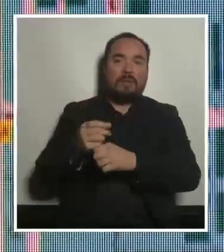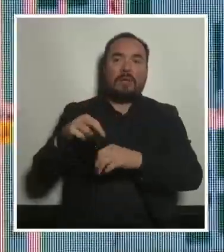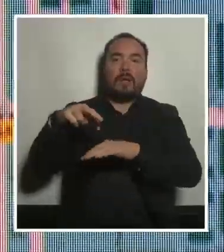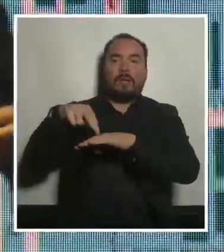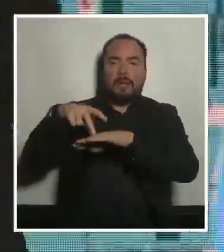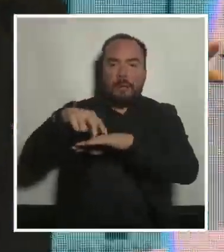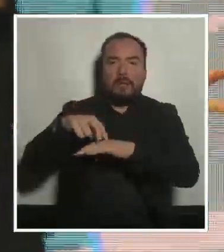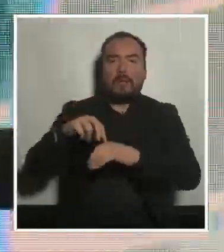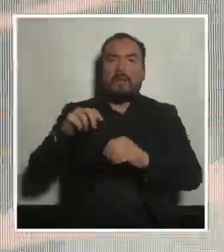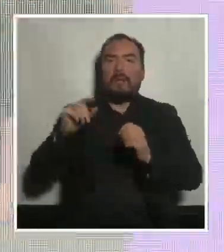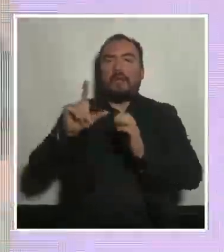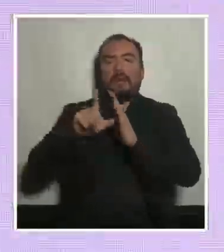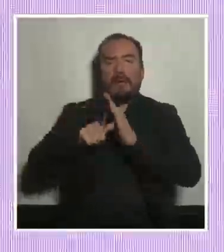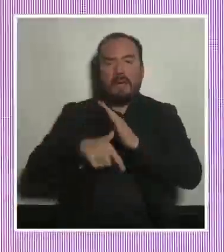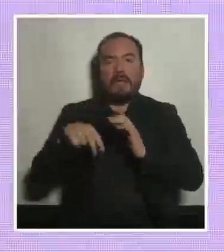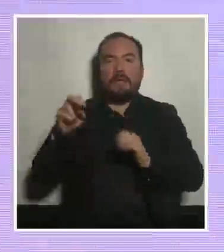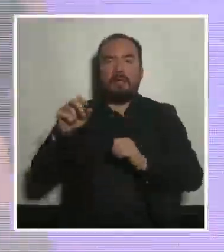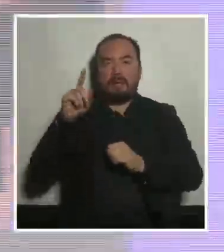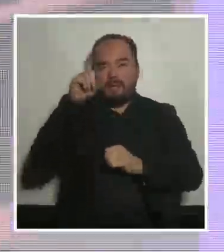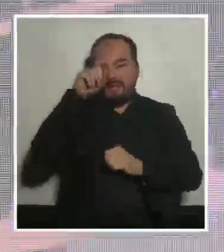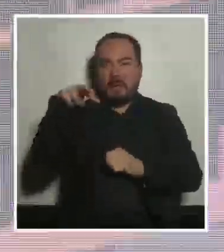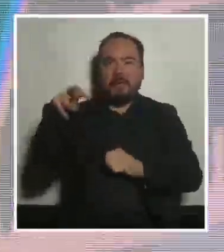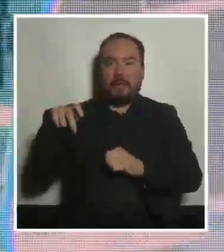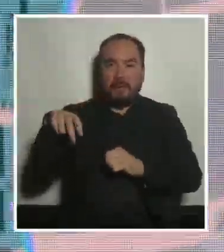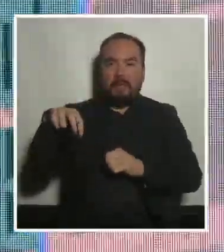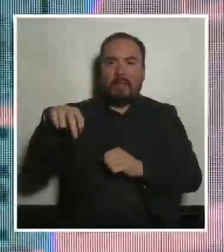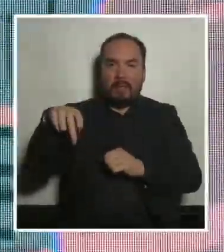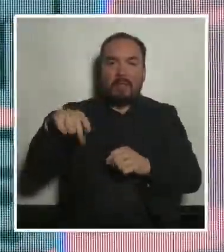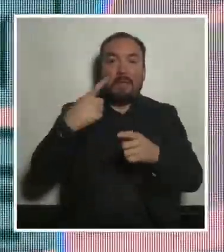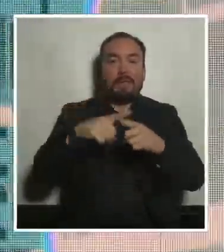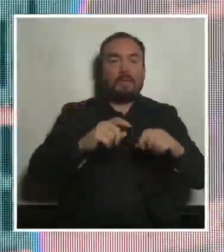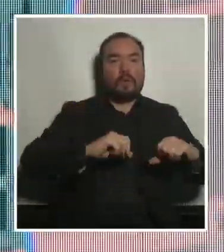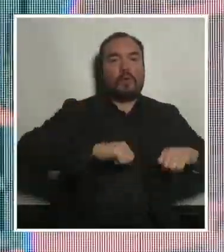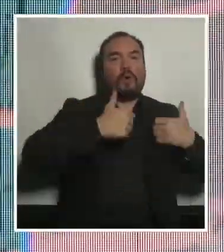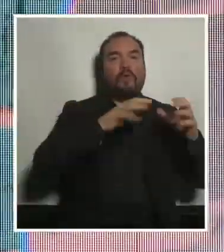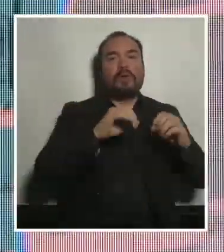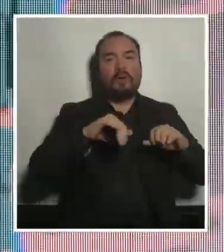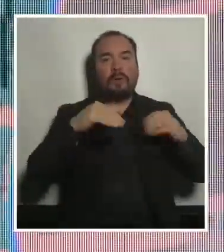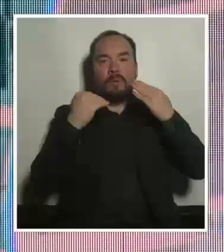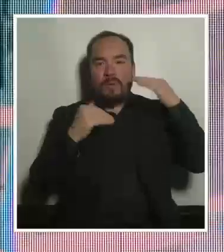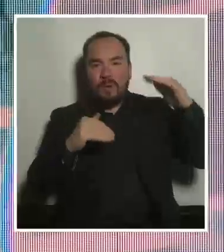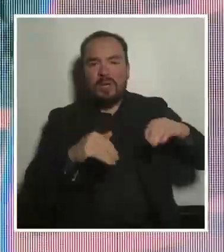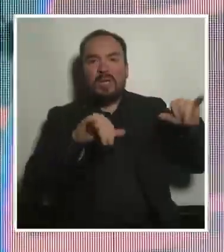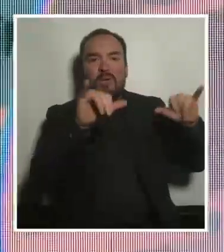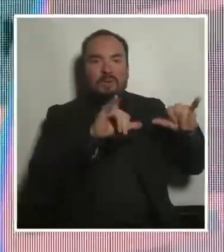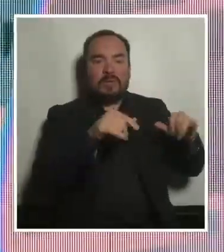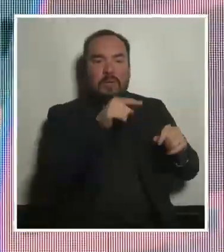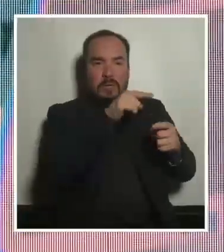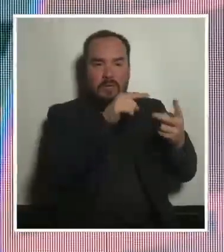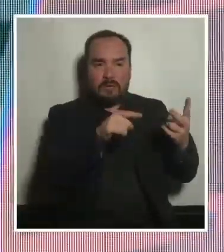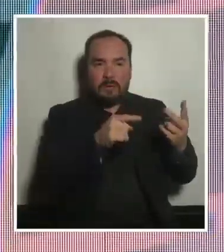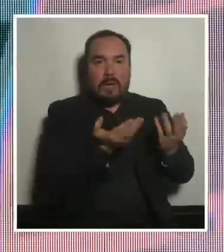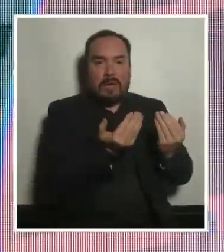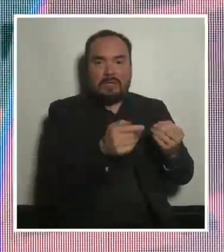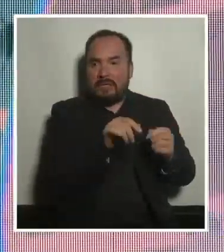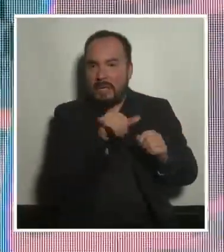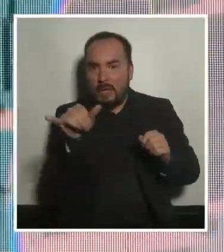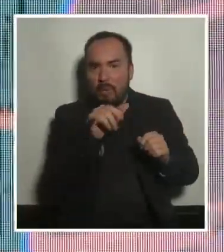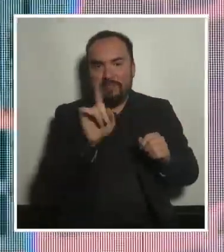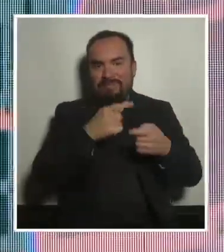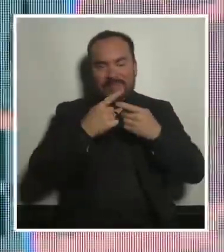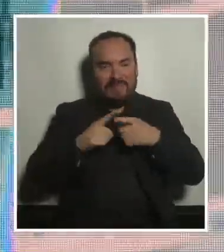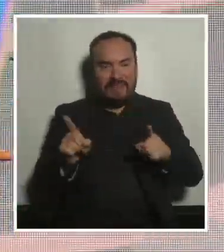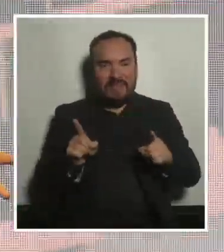y la de el chico o la chica o el niño o la niña van a ser totalmente diferentes entonces hay que diversificar